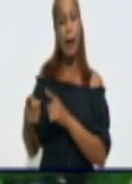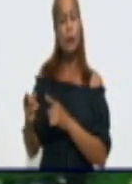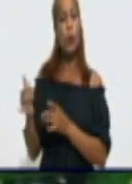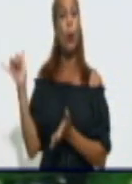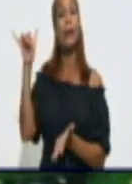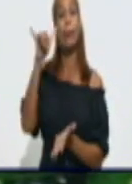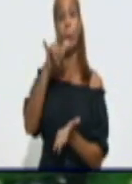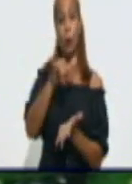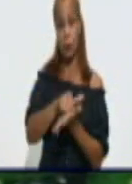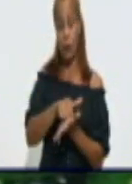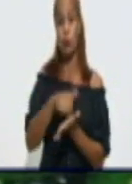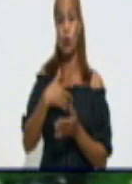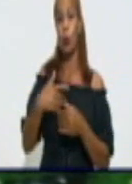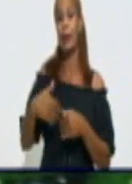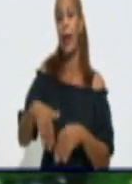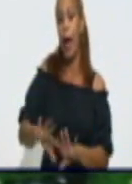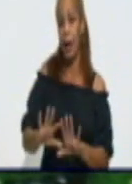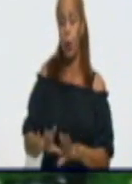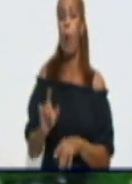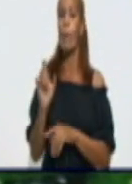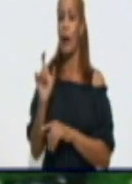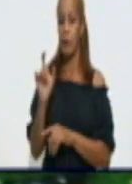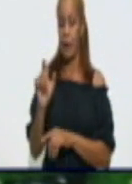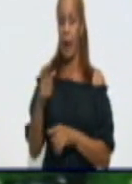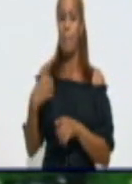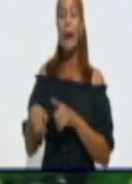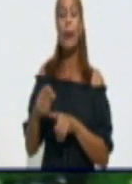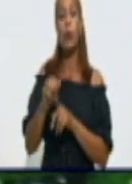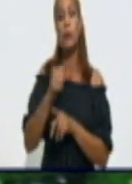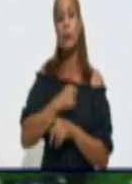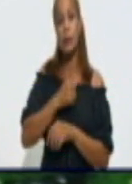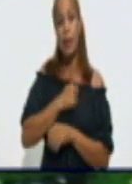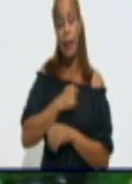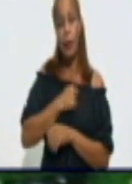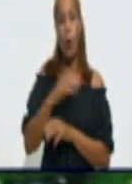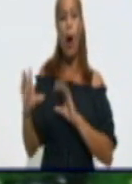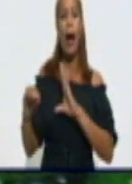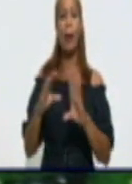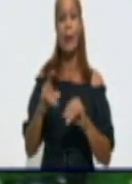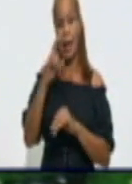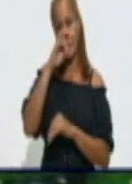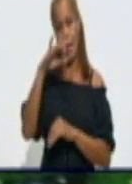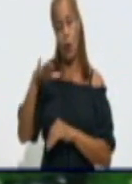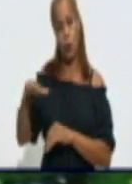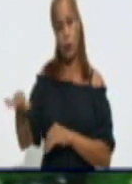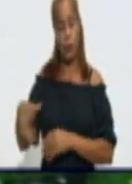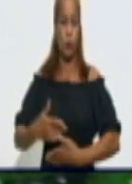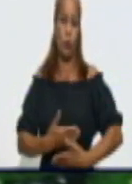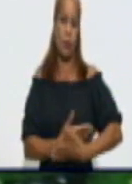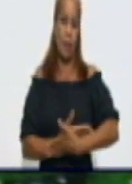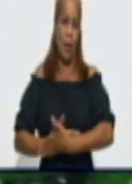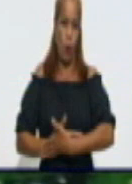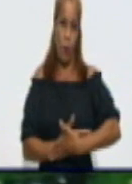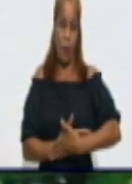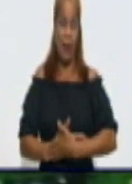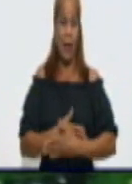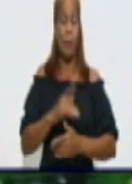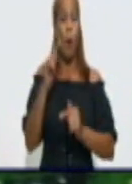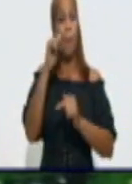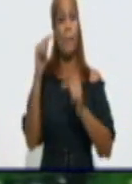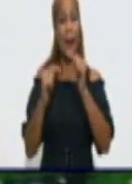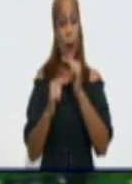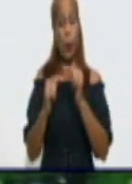voy a dejar para el final. Quiero comenzar precisamente por la edad pediátrica. Una vez más, reiterarle a los televidentes,